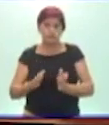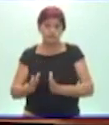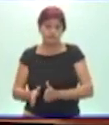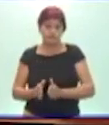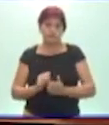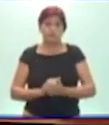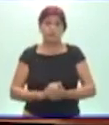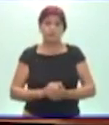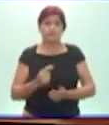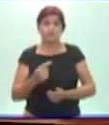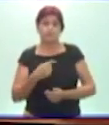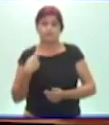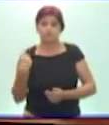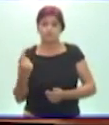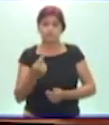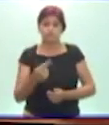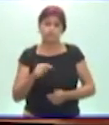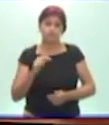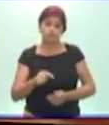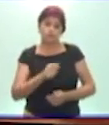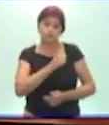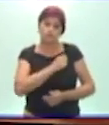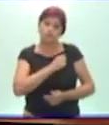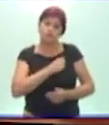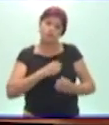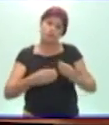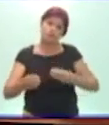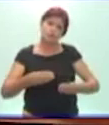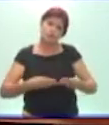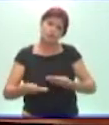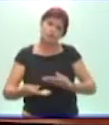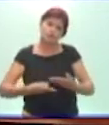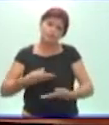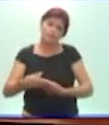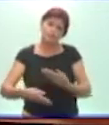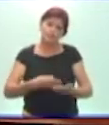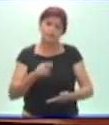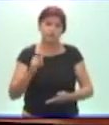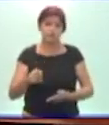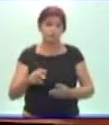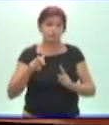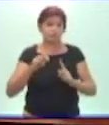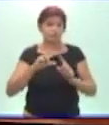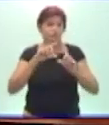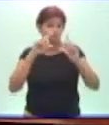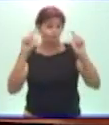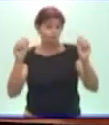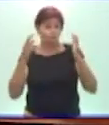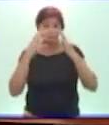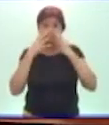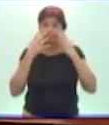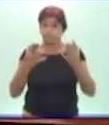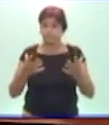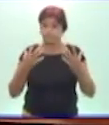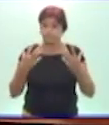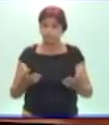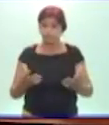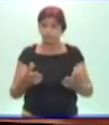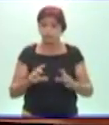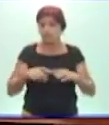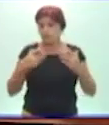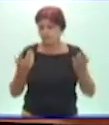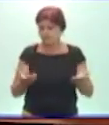Nosotros hoy queremos compartir con ustedes un tema de gran importancia, que es la